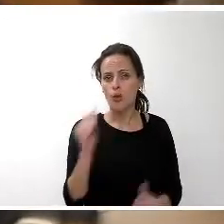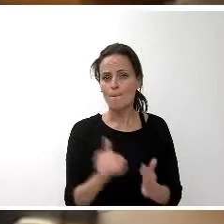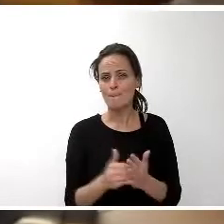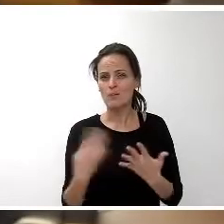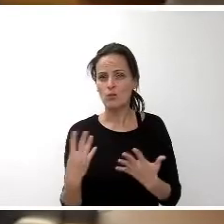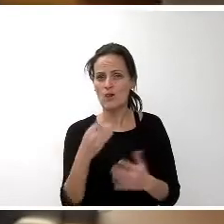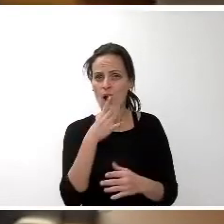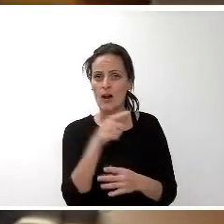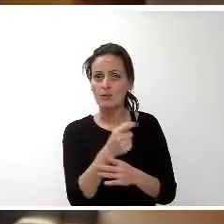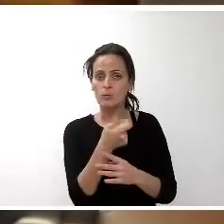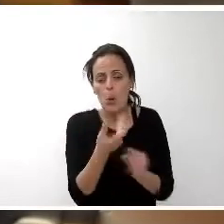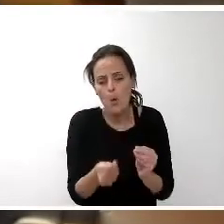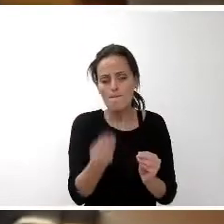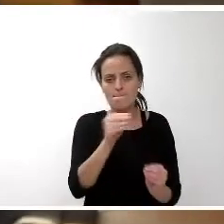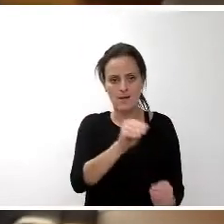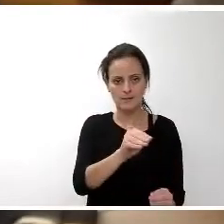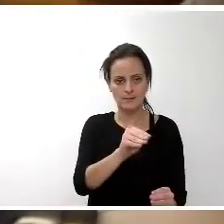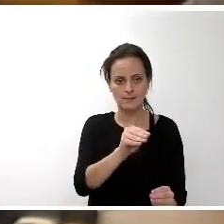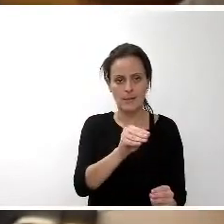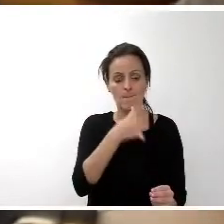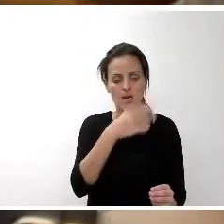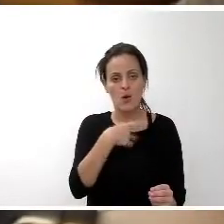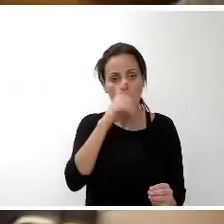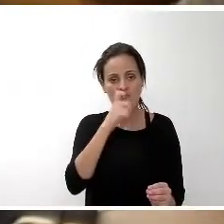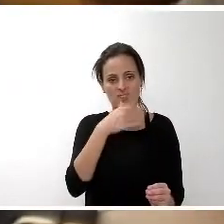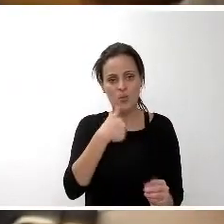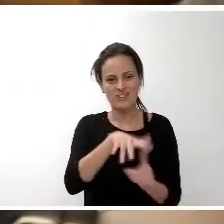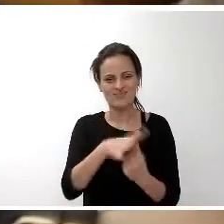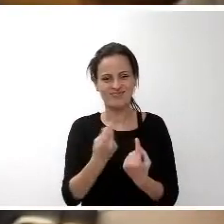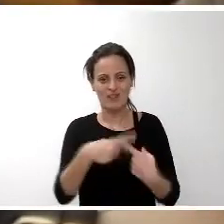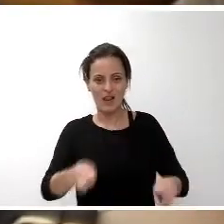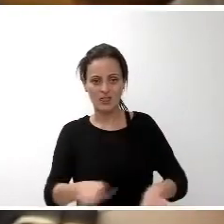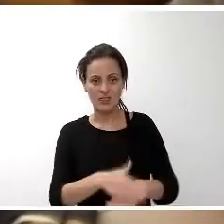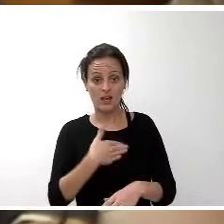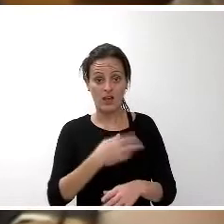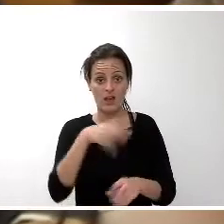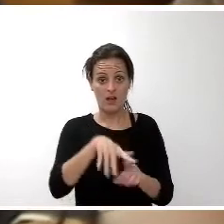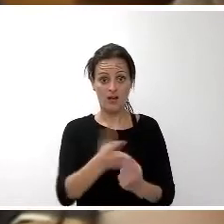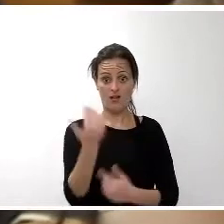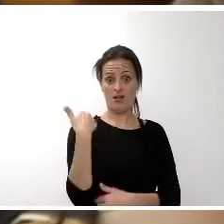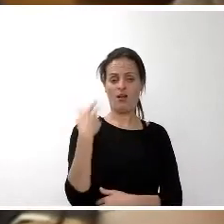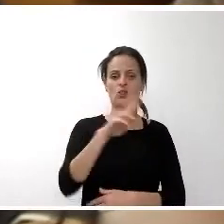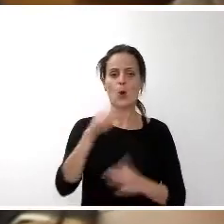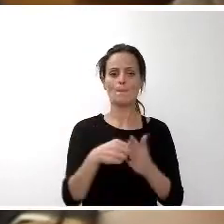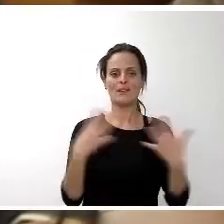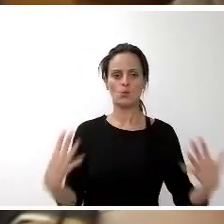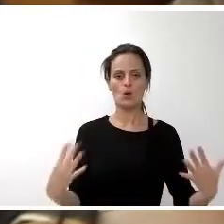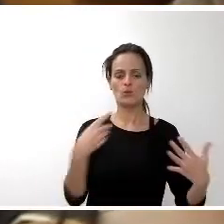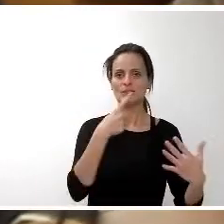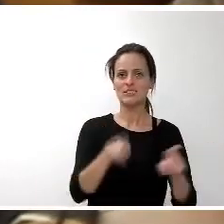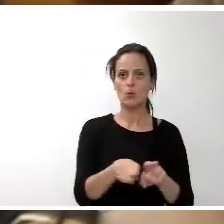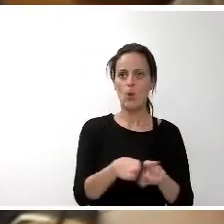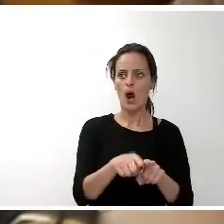con un escenario totalmente distinto. En el ejercicio 2009, este cabildo estaba caracterizado por tener un volumen de